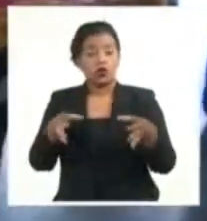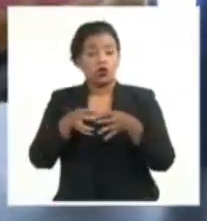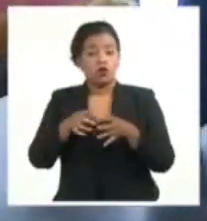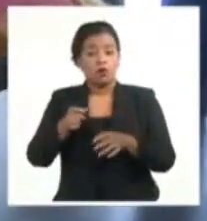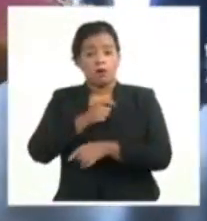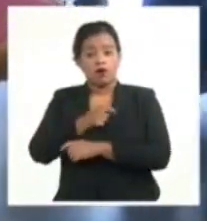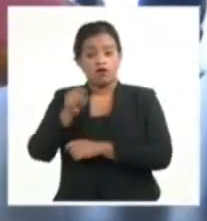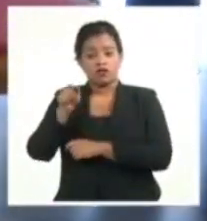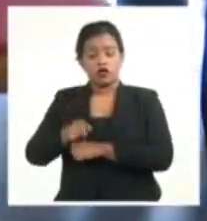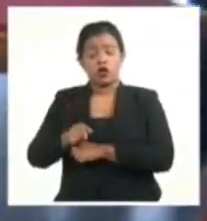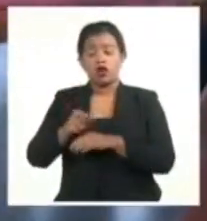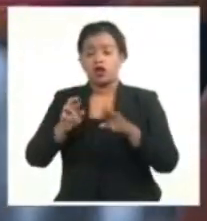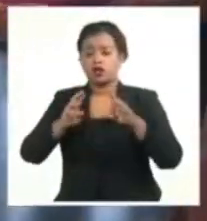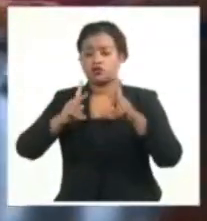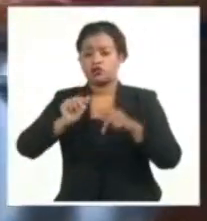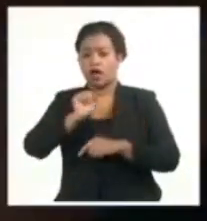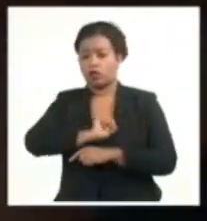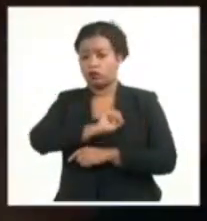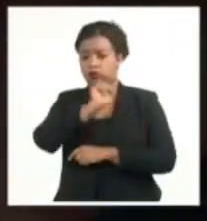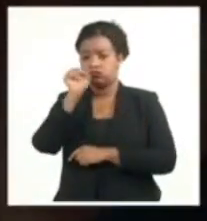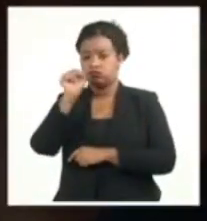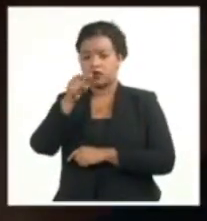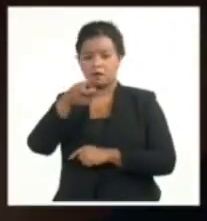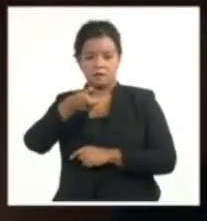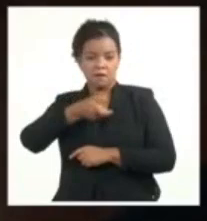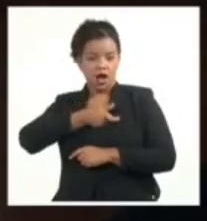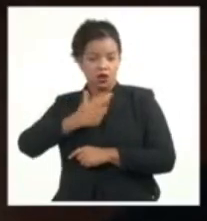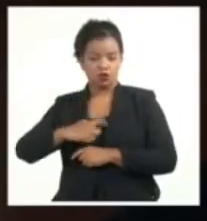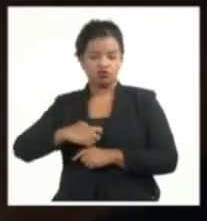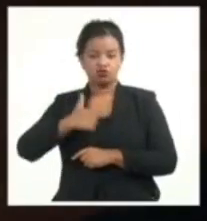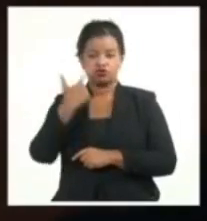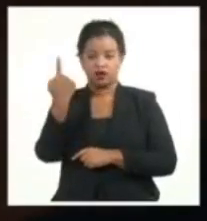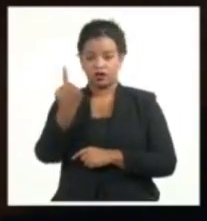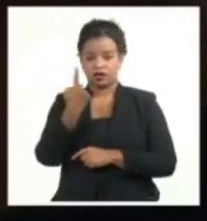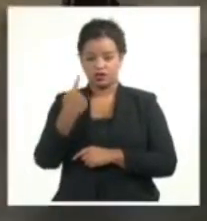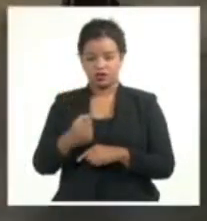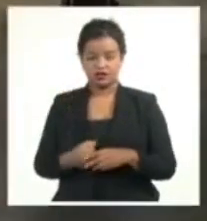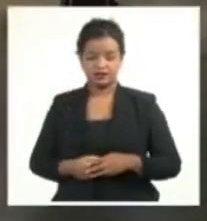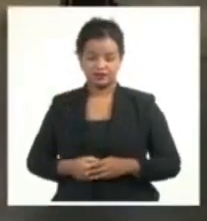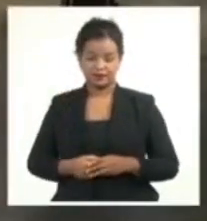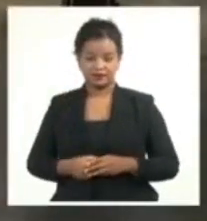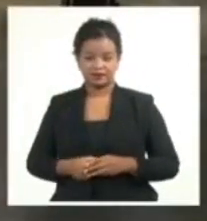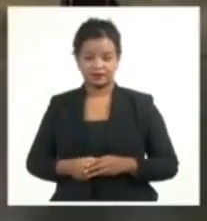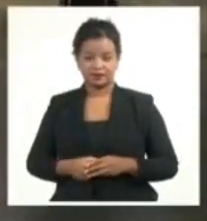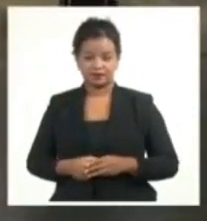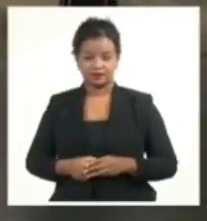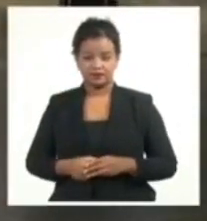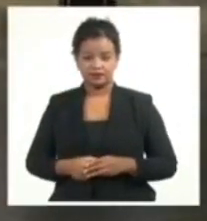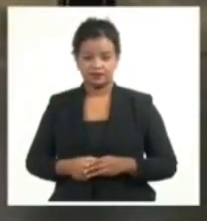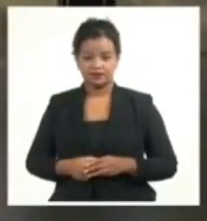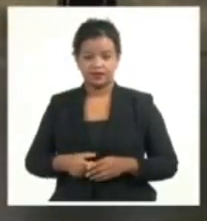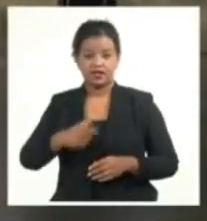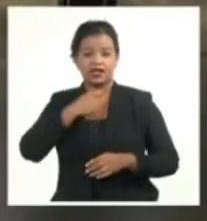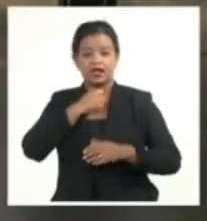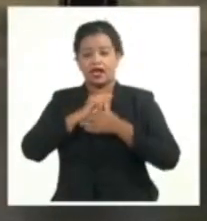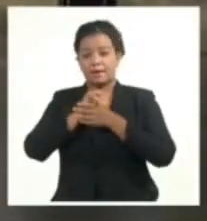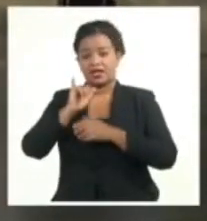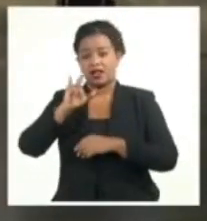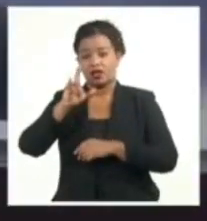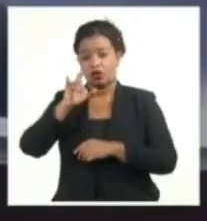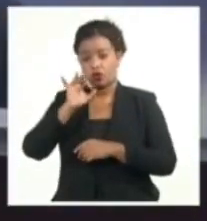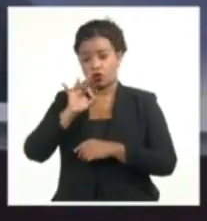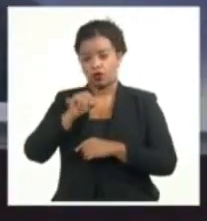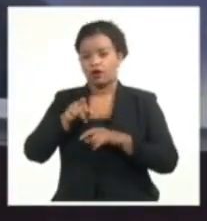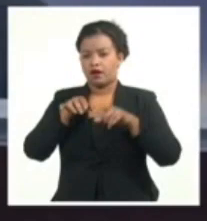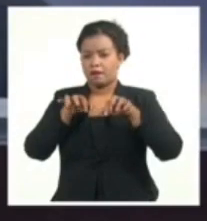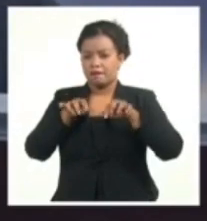significativos recibieron la distinción por la cultura nacional. Emilio Morales, profesor y notable pianista cubano, aseguró que